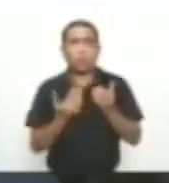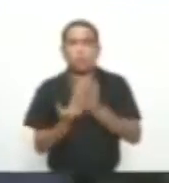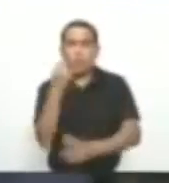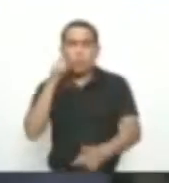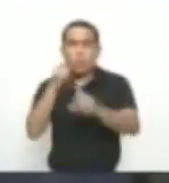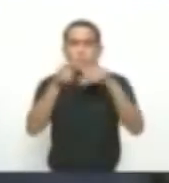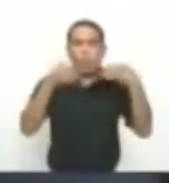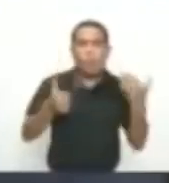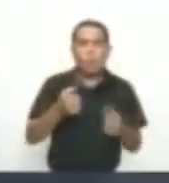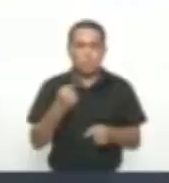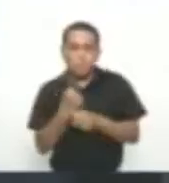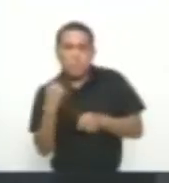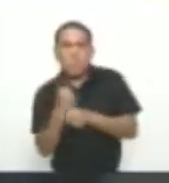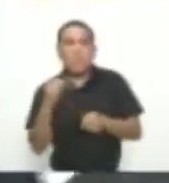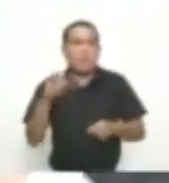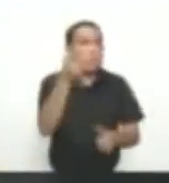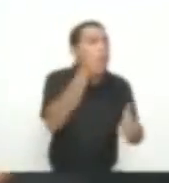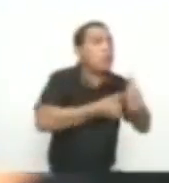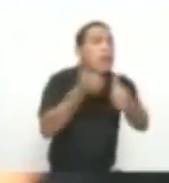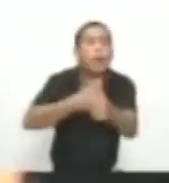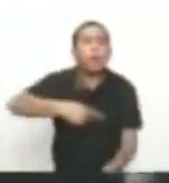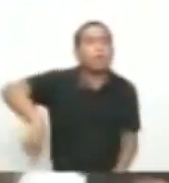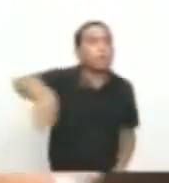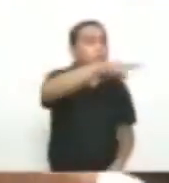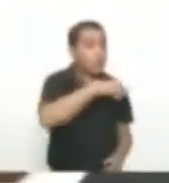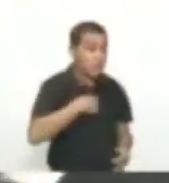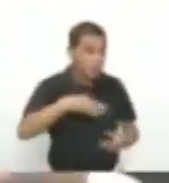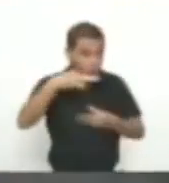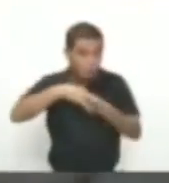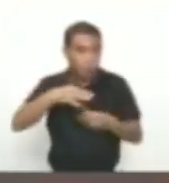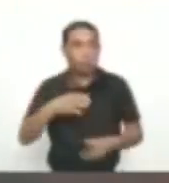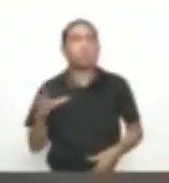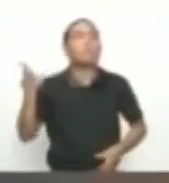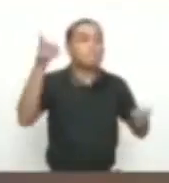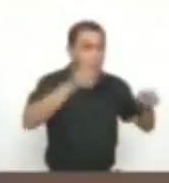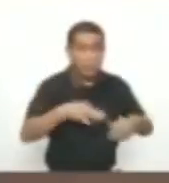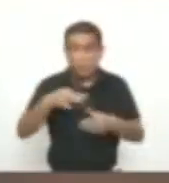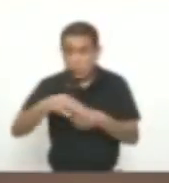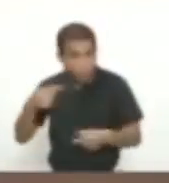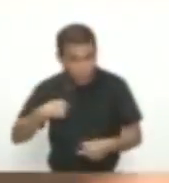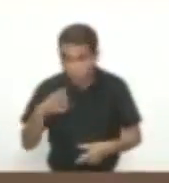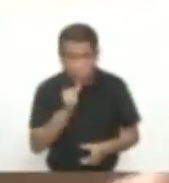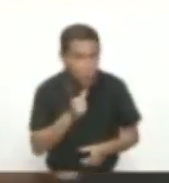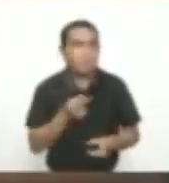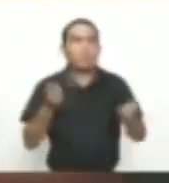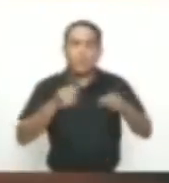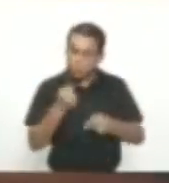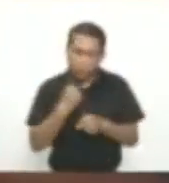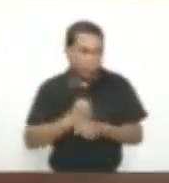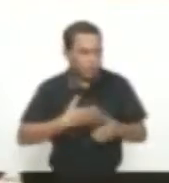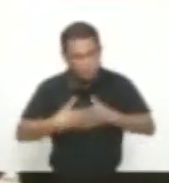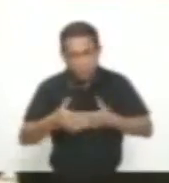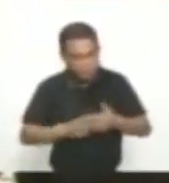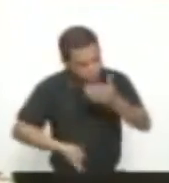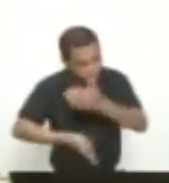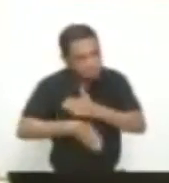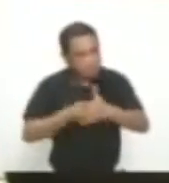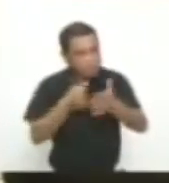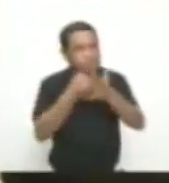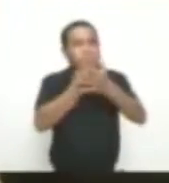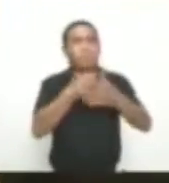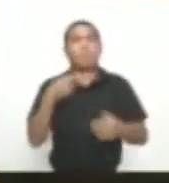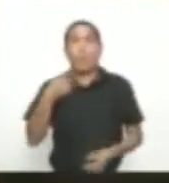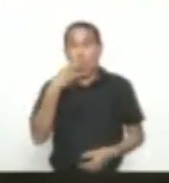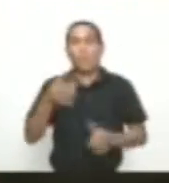Trabajaré Por cada uno De ustedes Por los que votaron Por mí Y por los que no Expresó El nuevo primer Mandatario De los